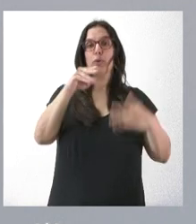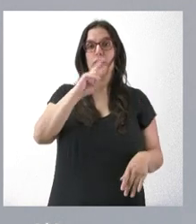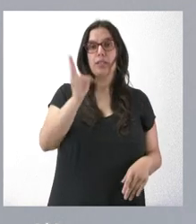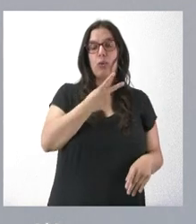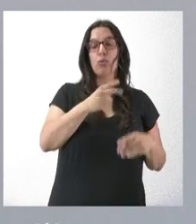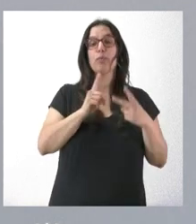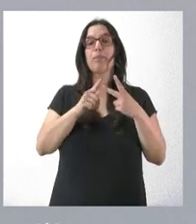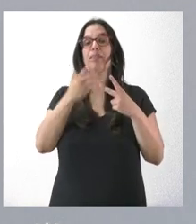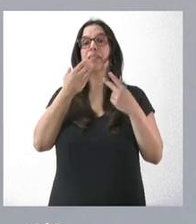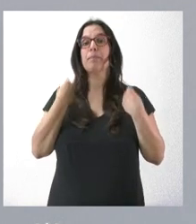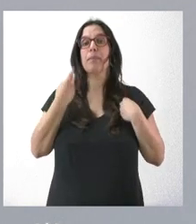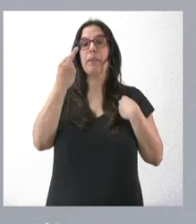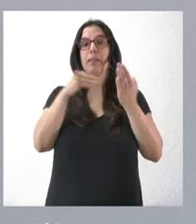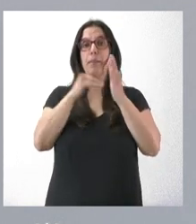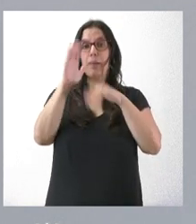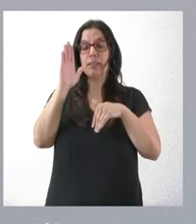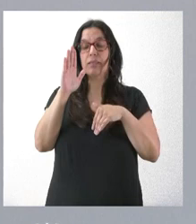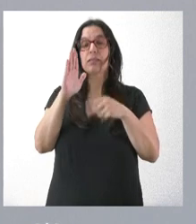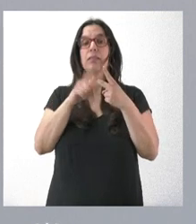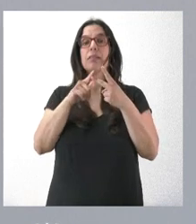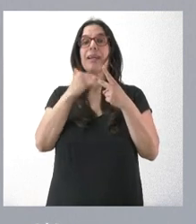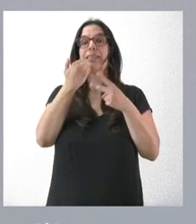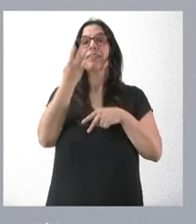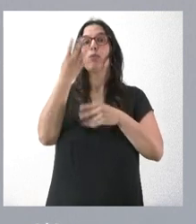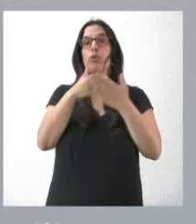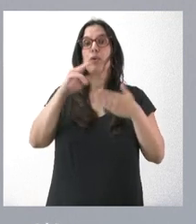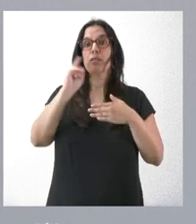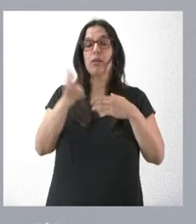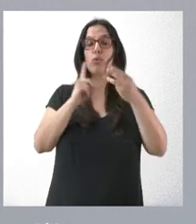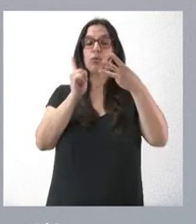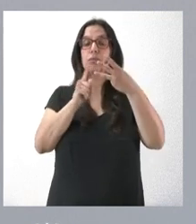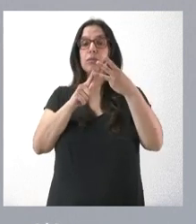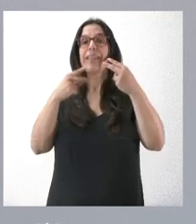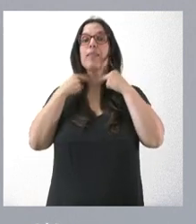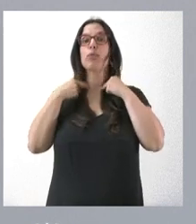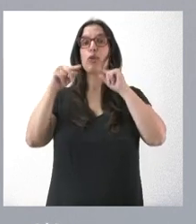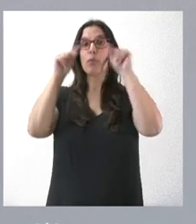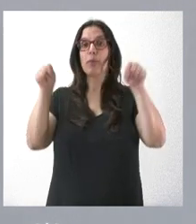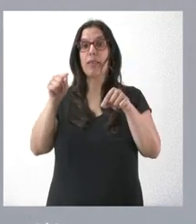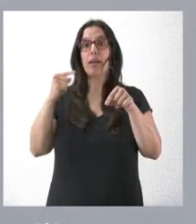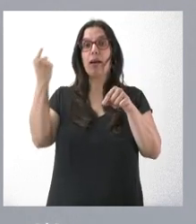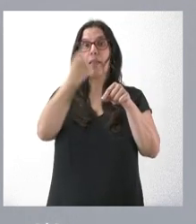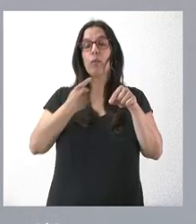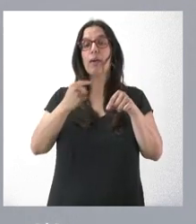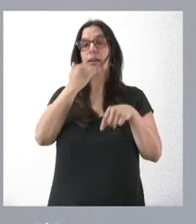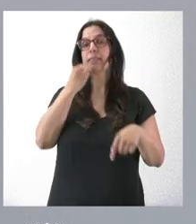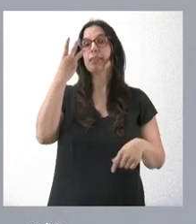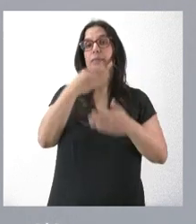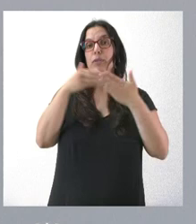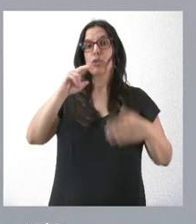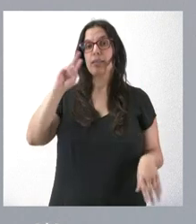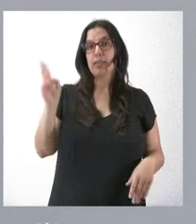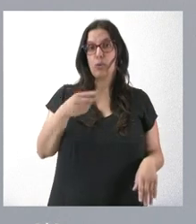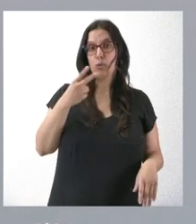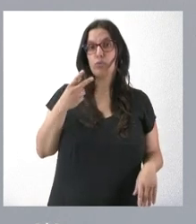Los municipios de más de 20.000 habitantes, casi 4 millones de euros. Y las diputaciones provinciales, casi 3 millones de